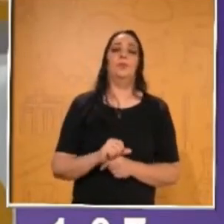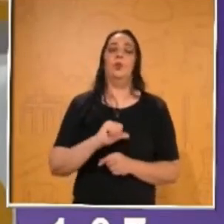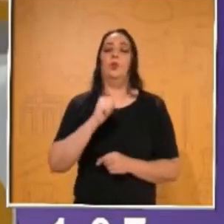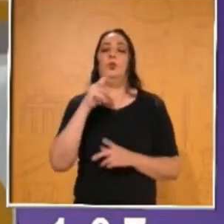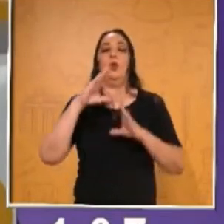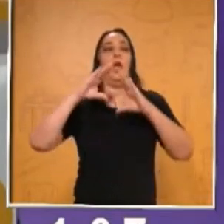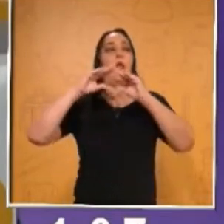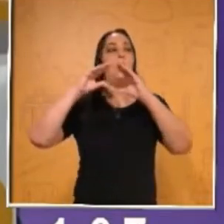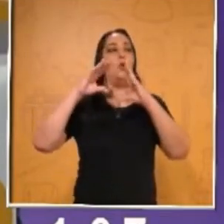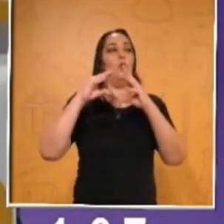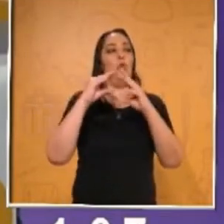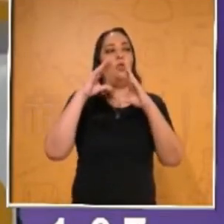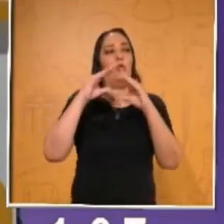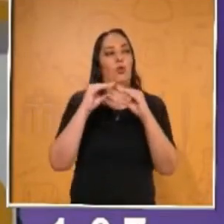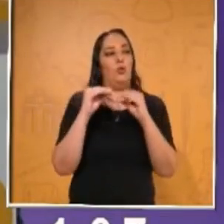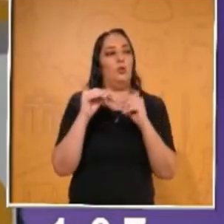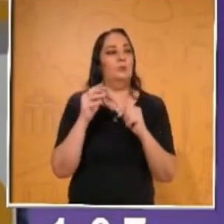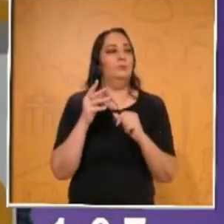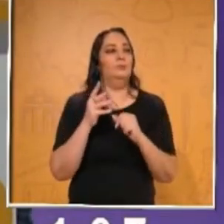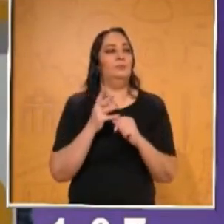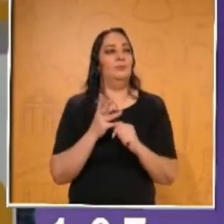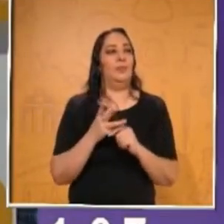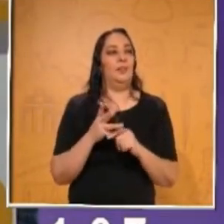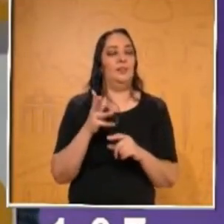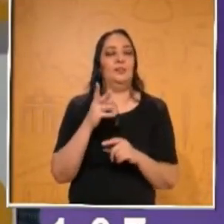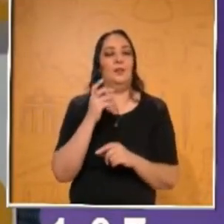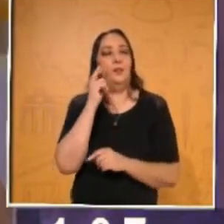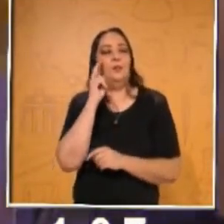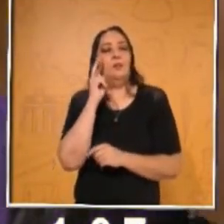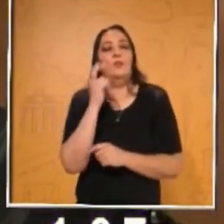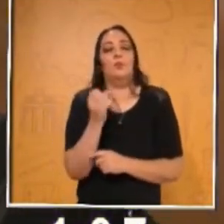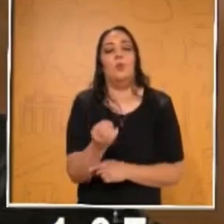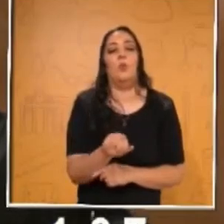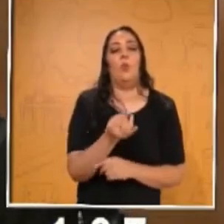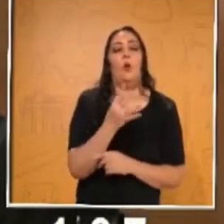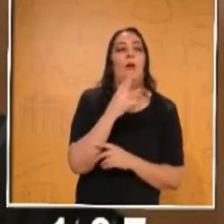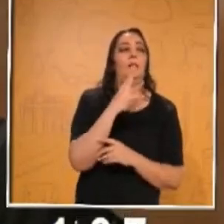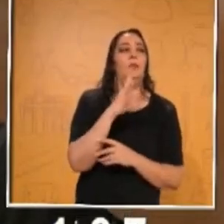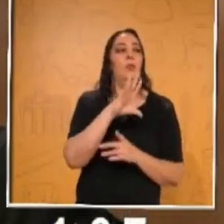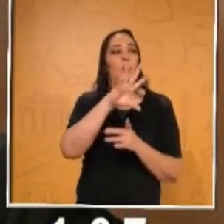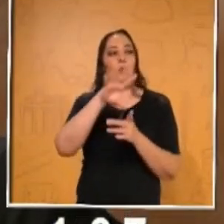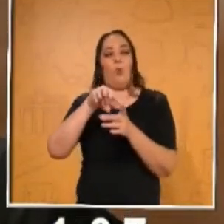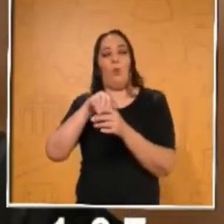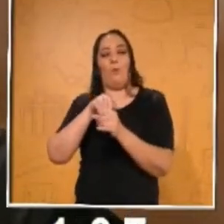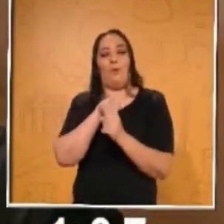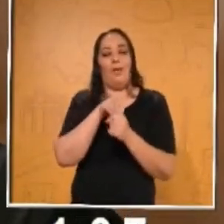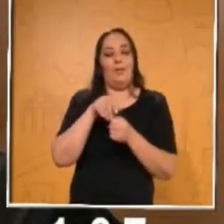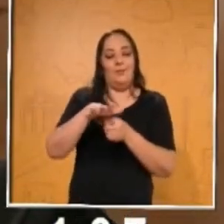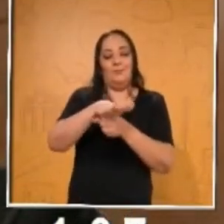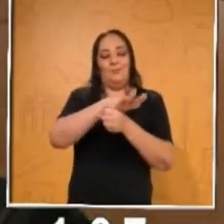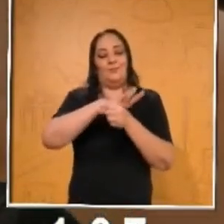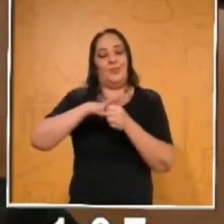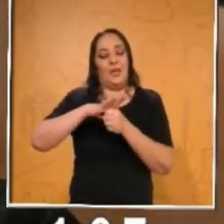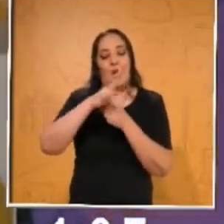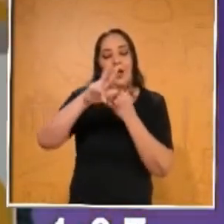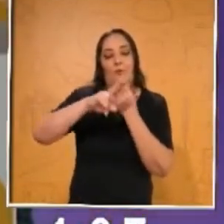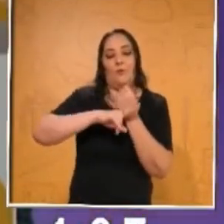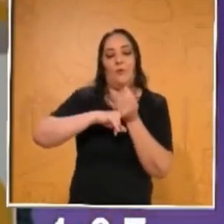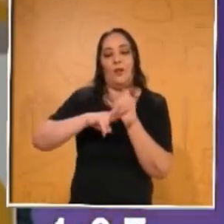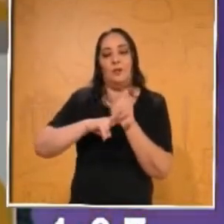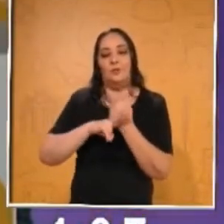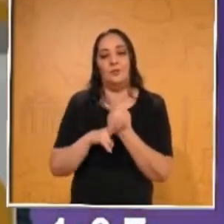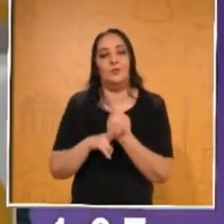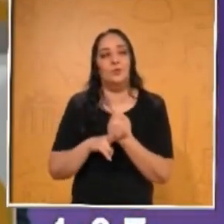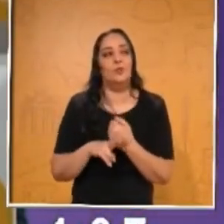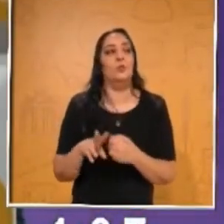algodón, mira. El algodón está... Vamos a ver cuánto pesa el algodón. Completamente lleno el vaso, hasta arriba. Ahí con todo y